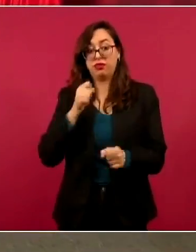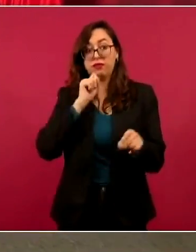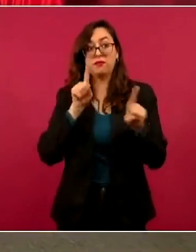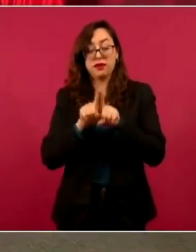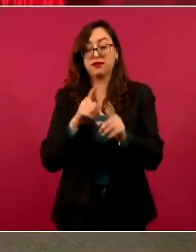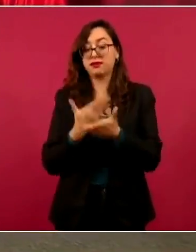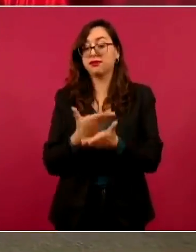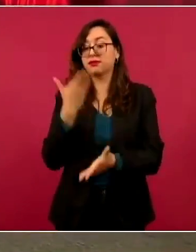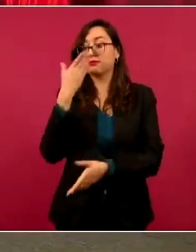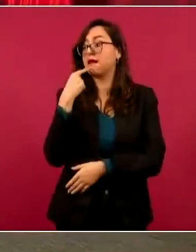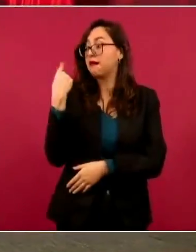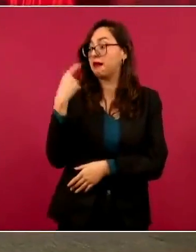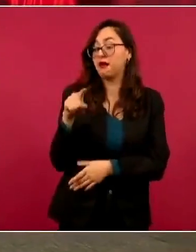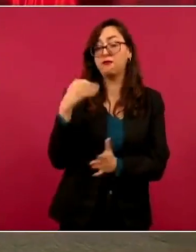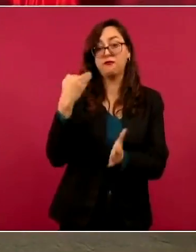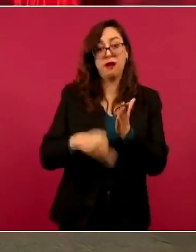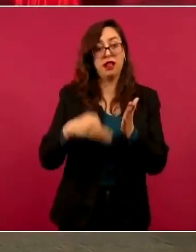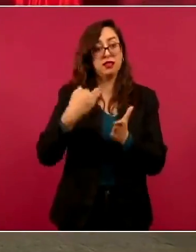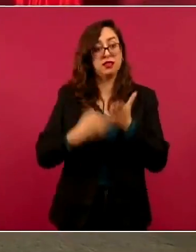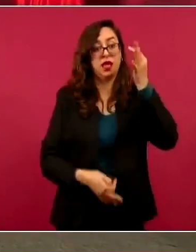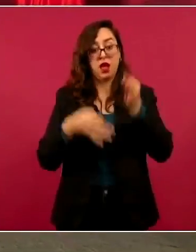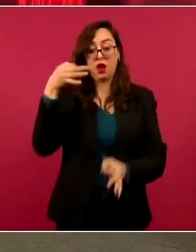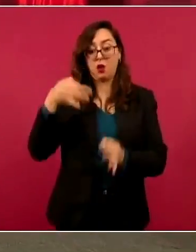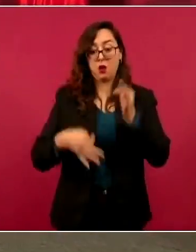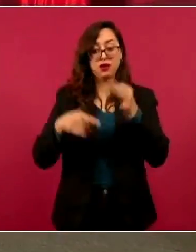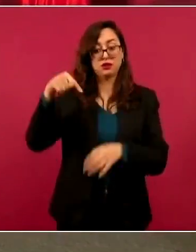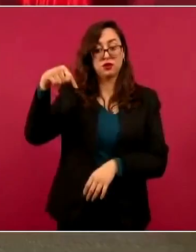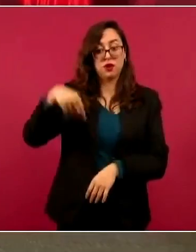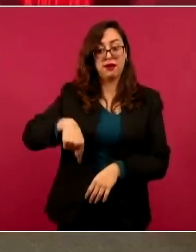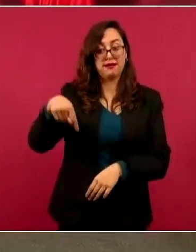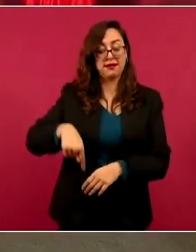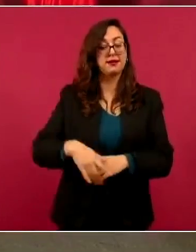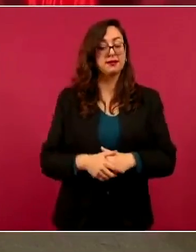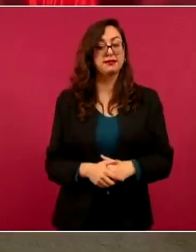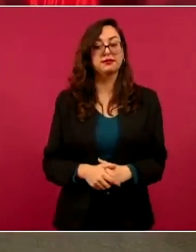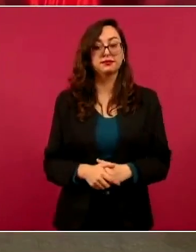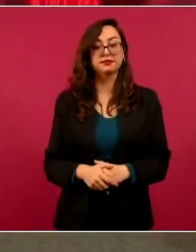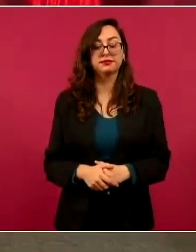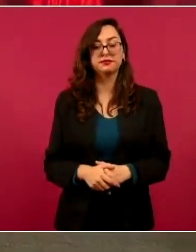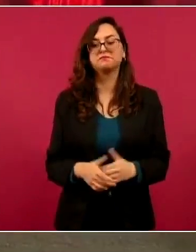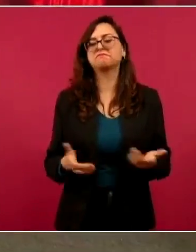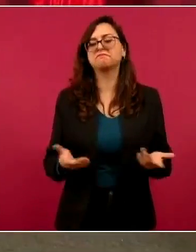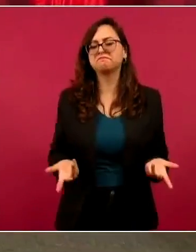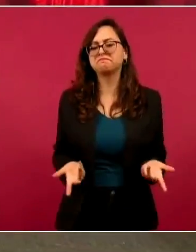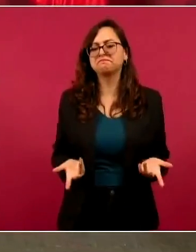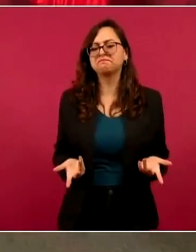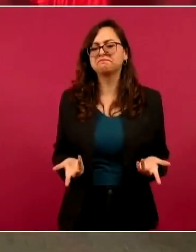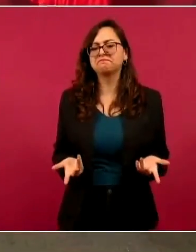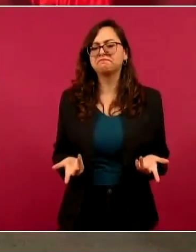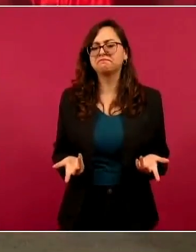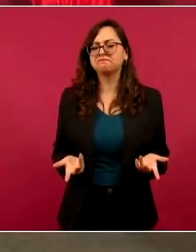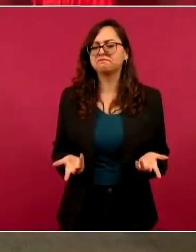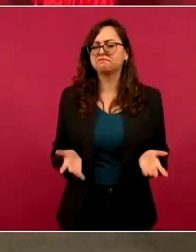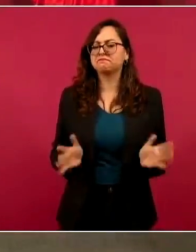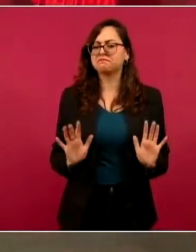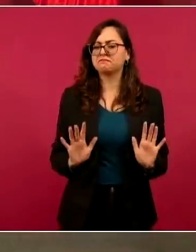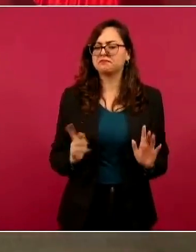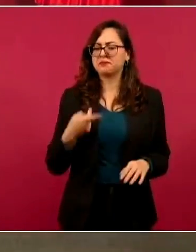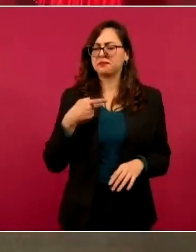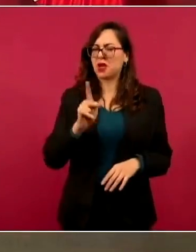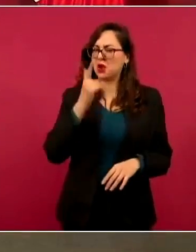presentadas, pero como que es todavía muy